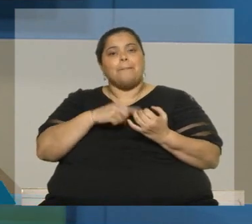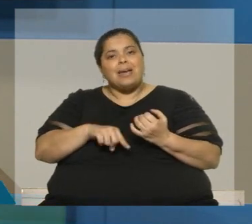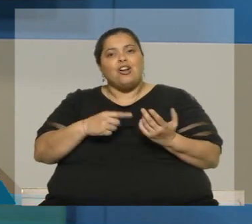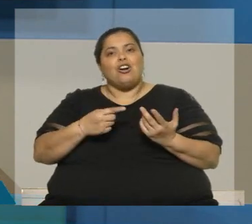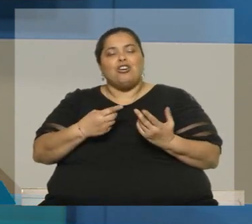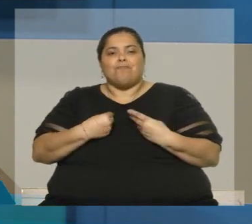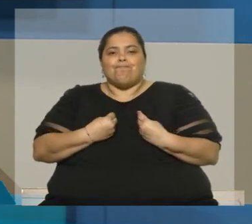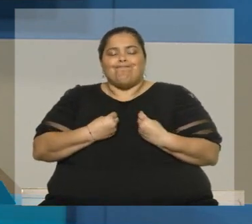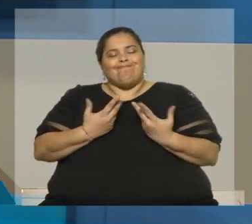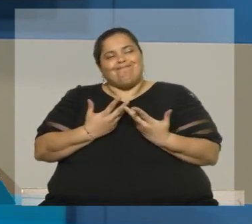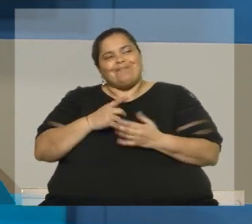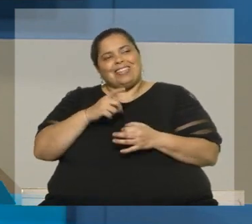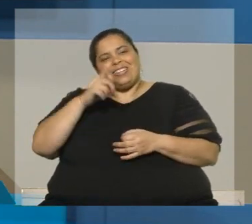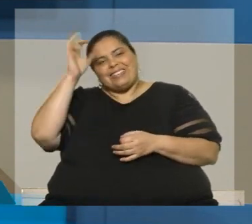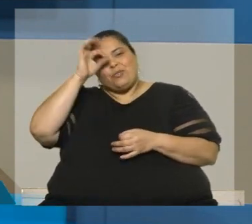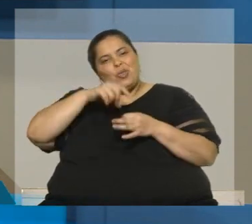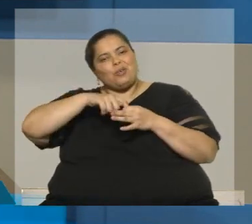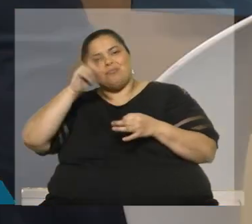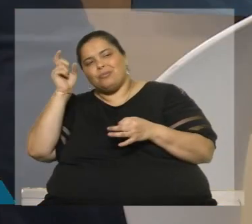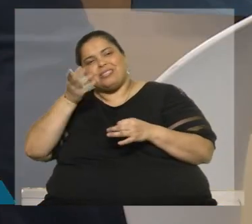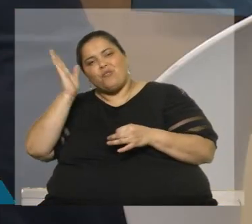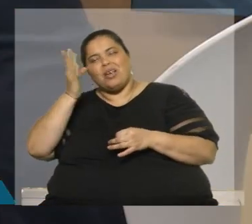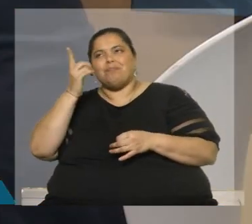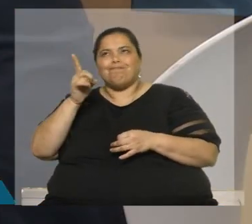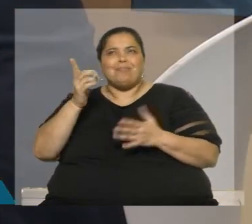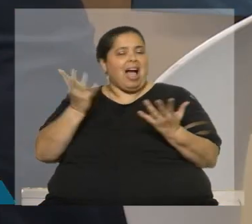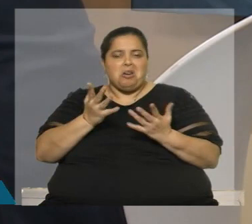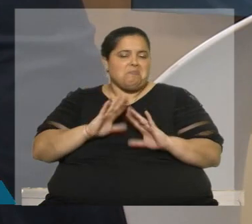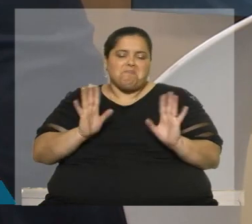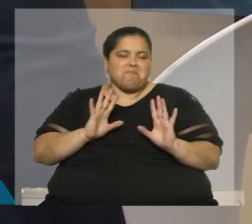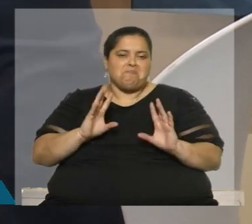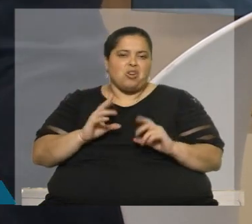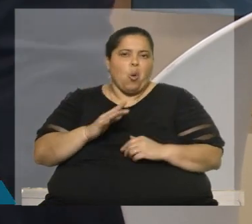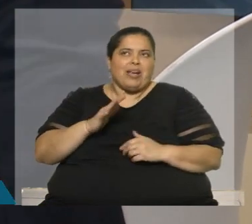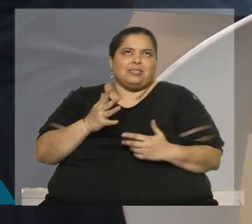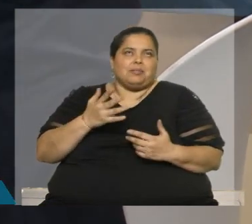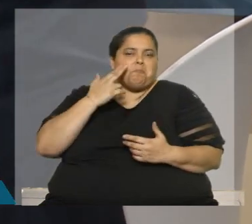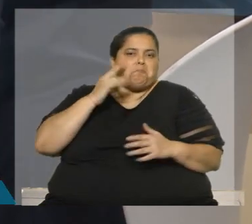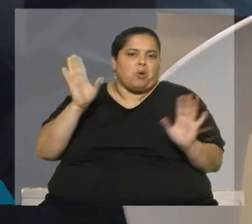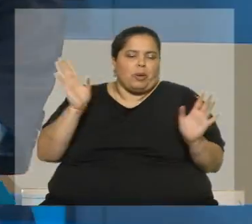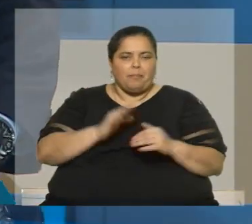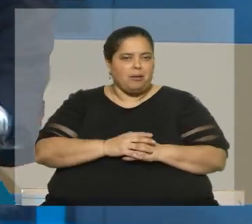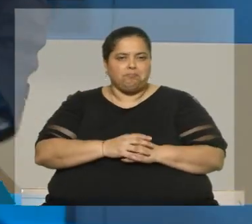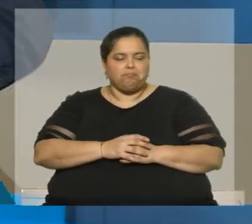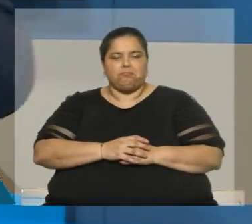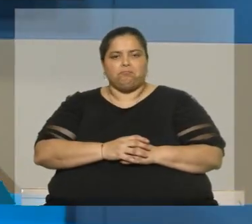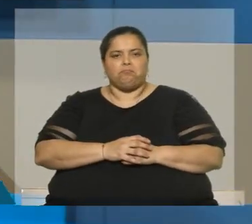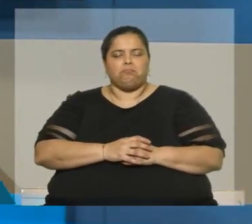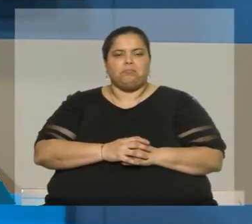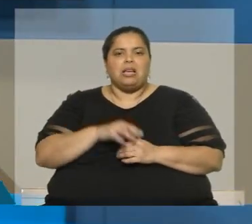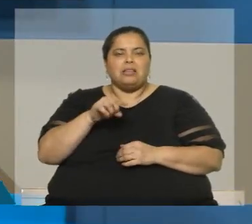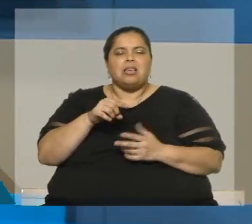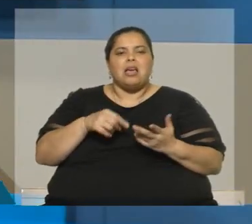fuera, pero es una ¿No es tan dramático, entonces? No, para nada. No es tan dramático. Yo creo que los problemas de movilidad, problemas del